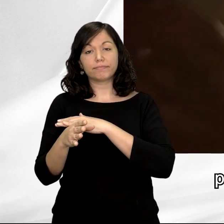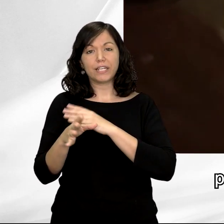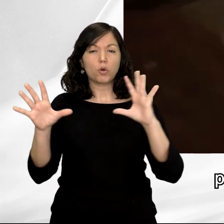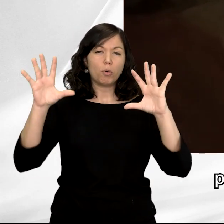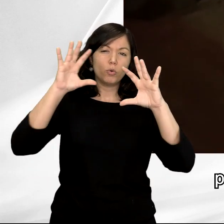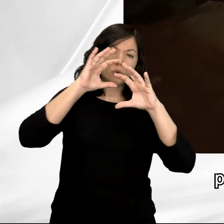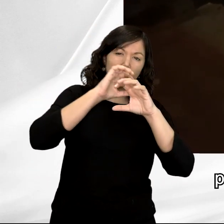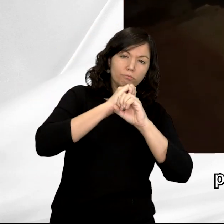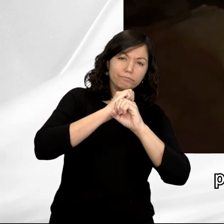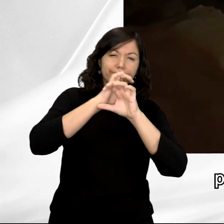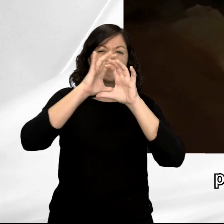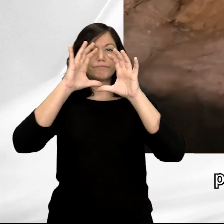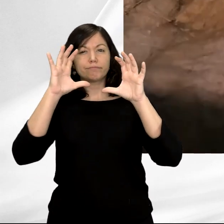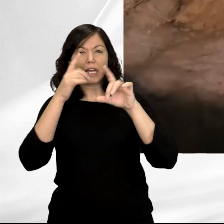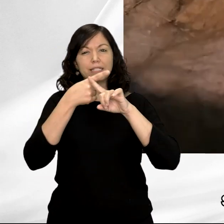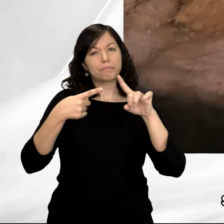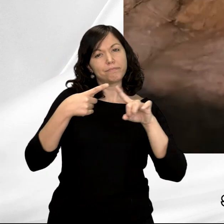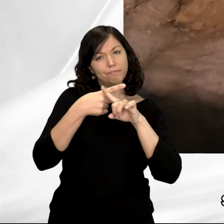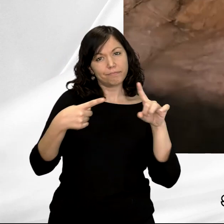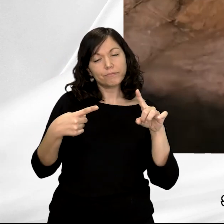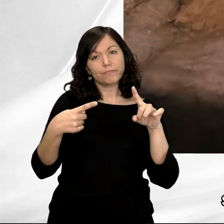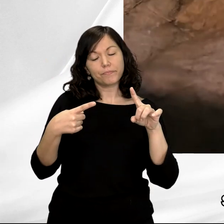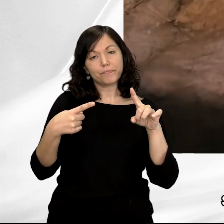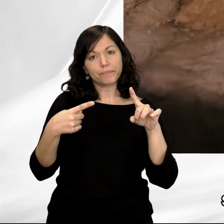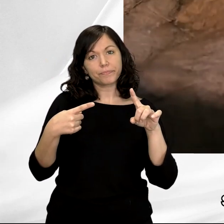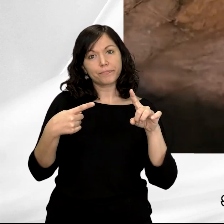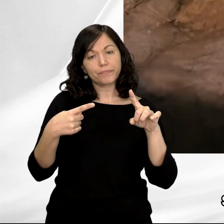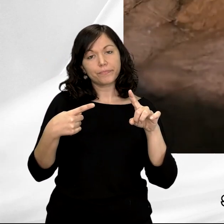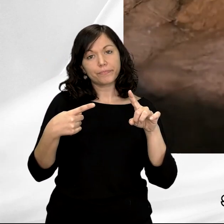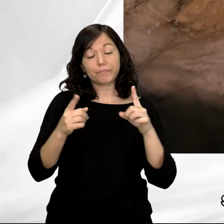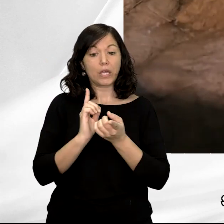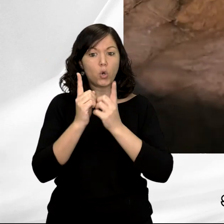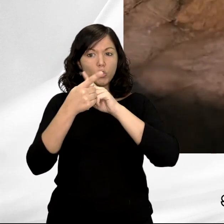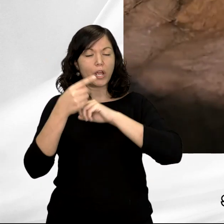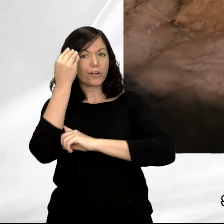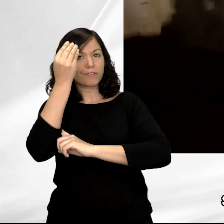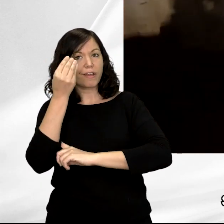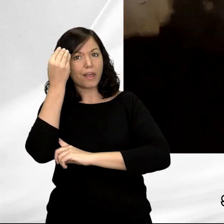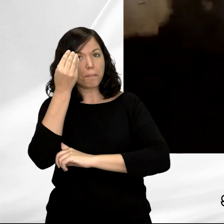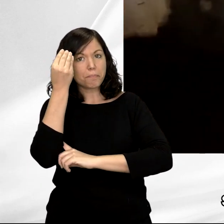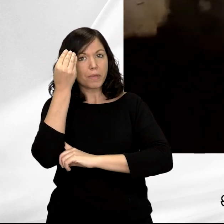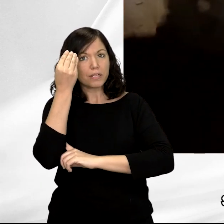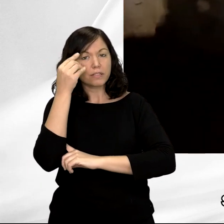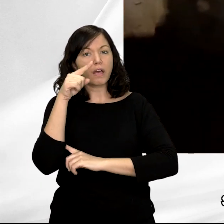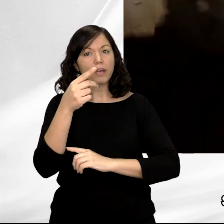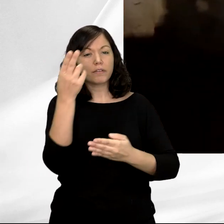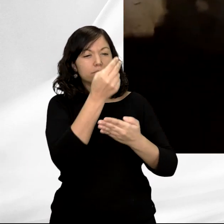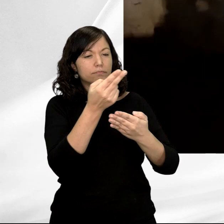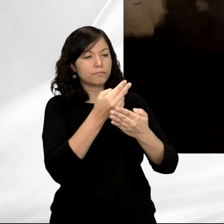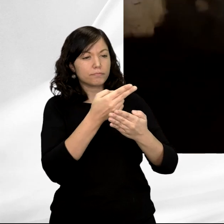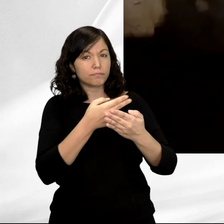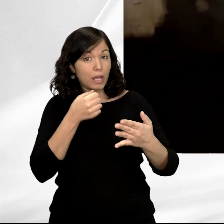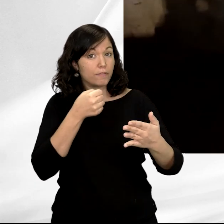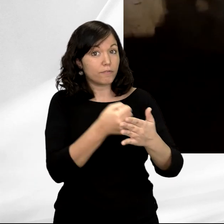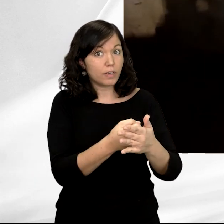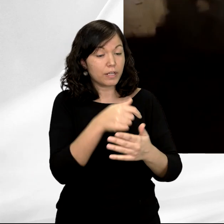penumbra, de semi-penumbra, de semi-oscuridad, y contrario a lo que se piensa, solo tendríamos representaciones gráficas en el fondo